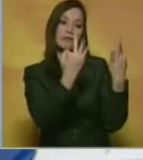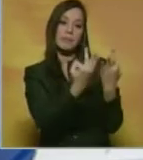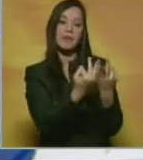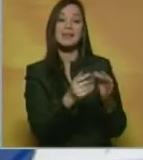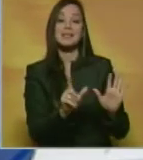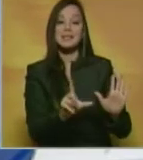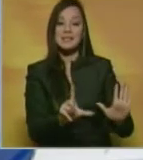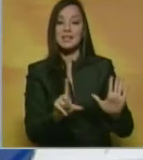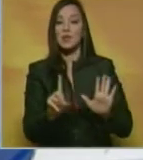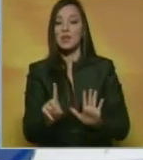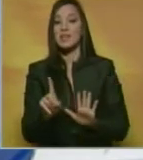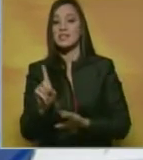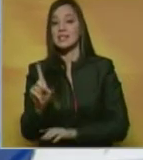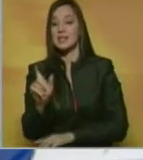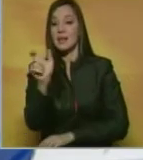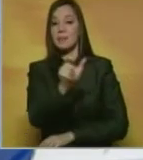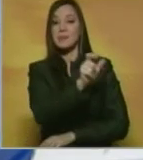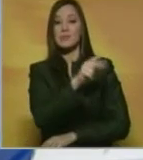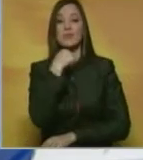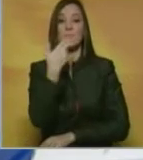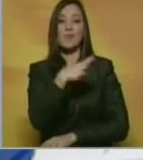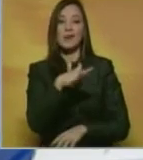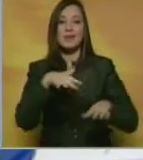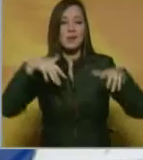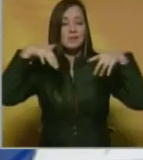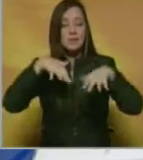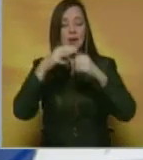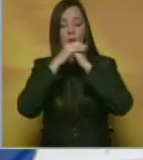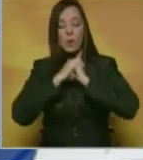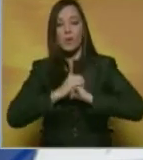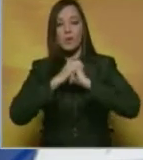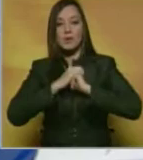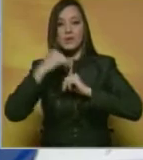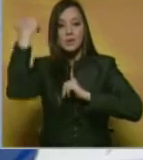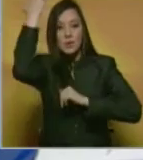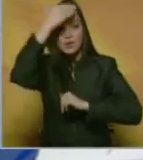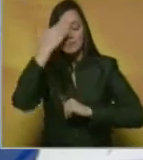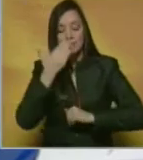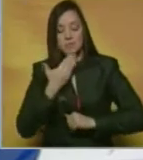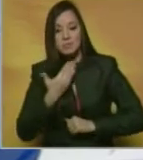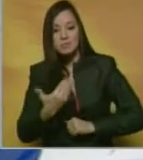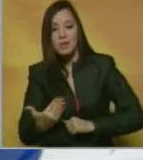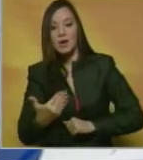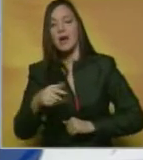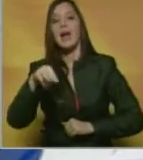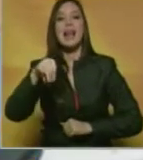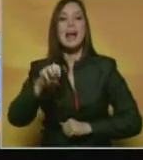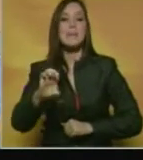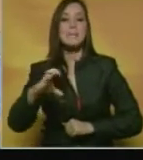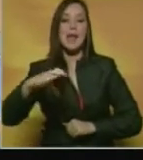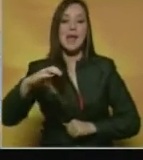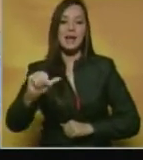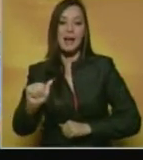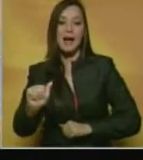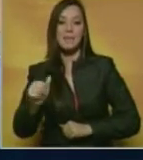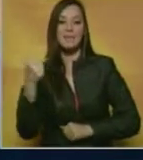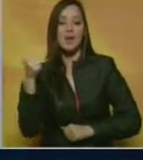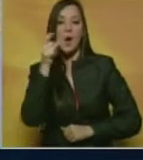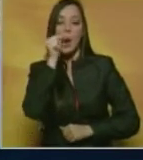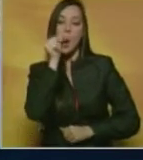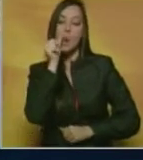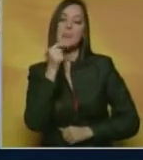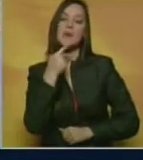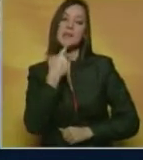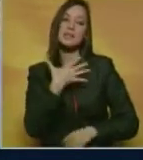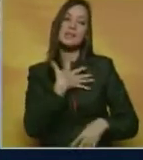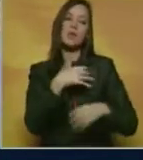717 peregrinos que murieron tras una estampida originada en las afueras de la ciudad saudí de la Meca. Ban Ki-moon confió en